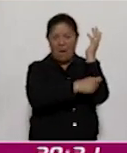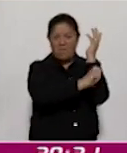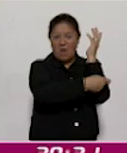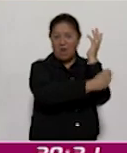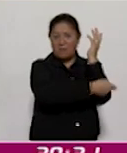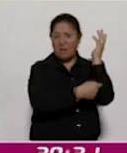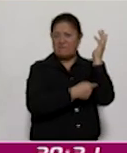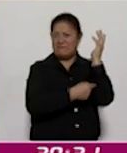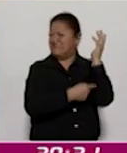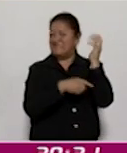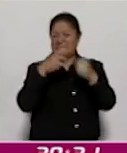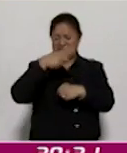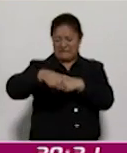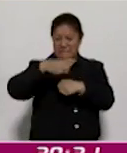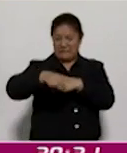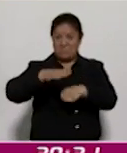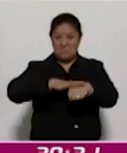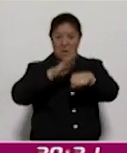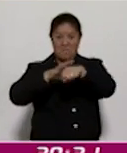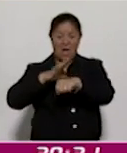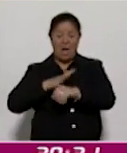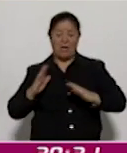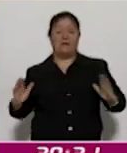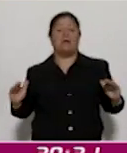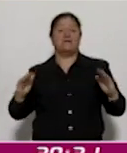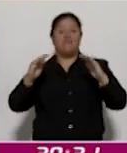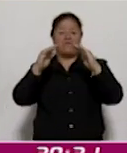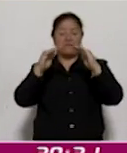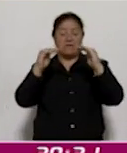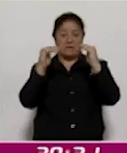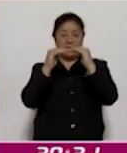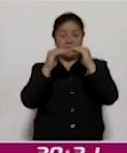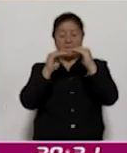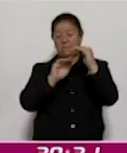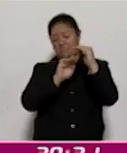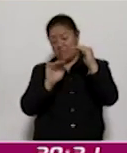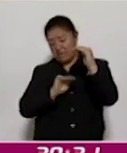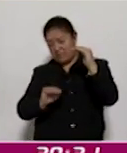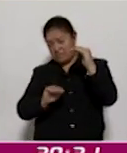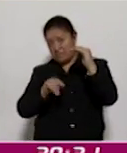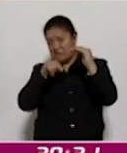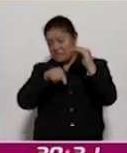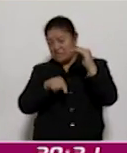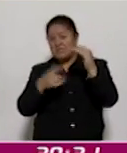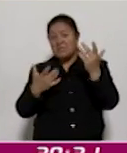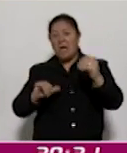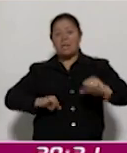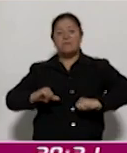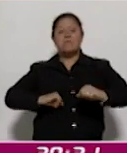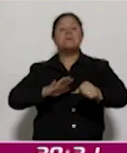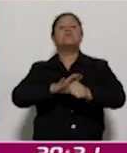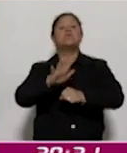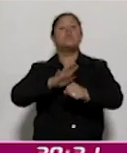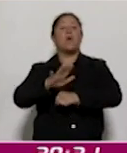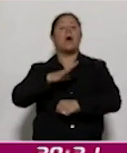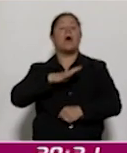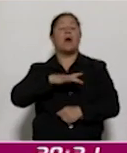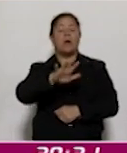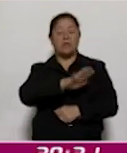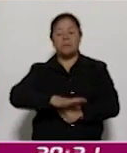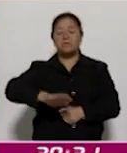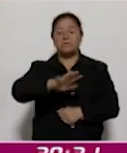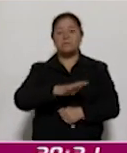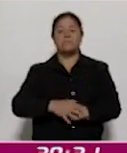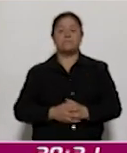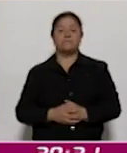sobre todo en lo que son las faldas de la Malinche, ¿cuáles han sido las actividades o las acciones emprendidas